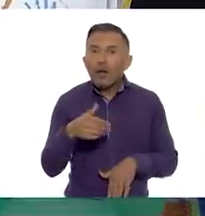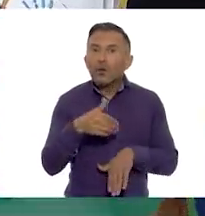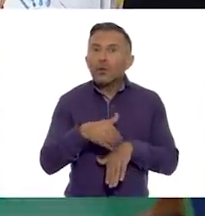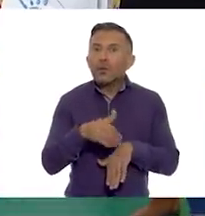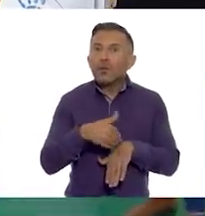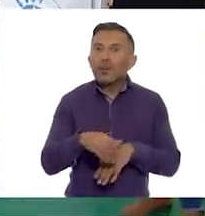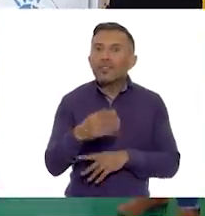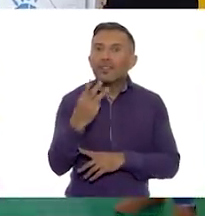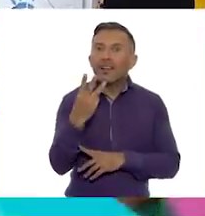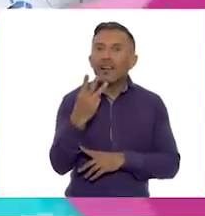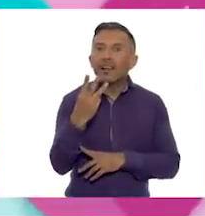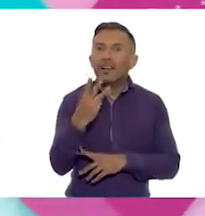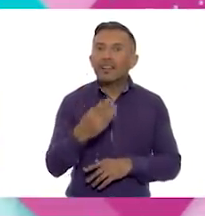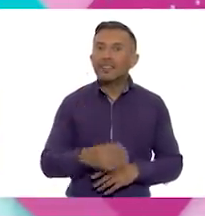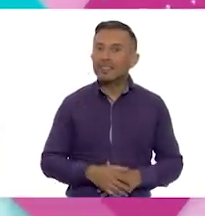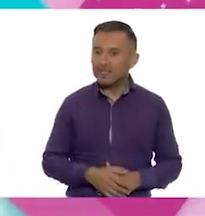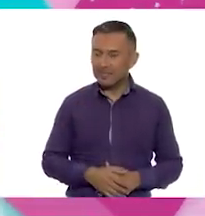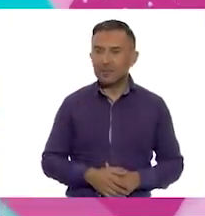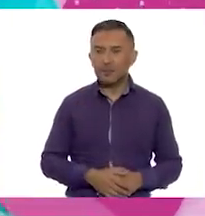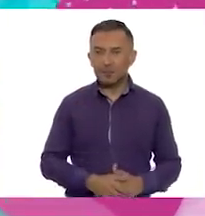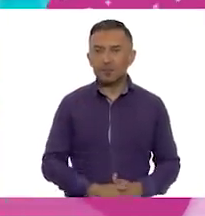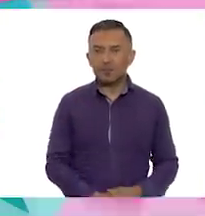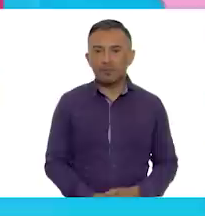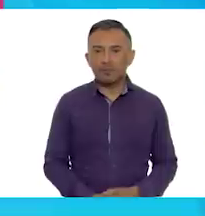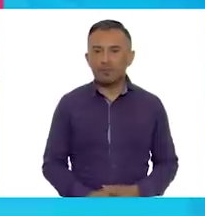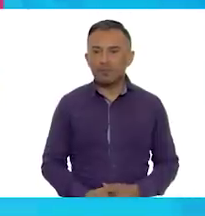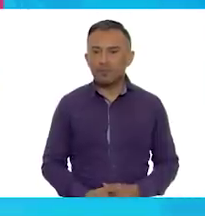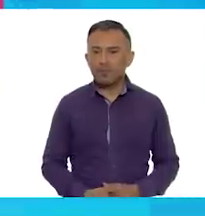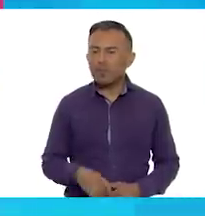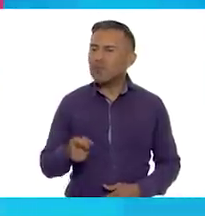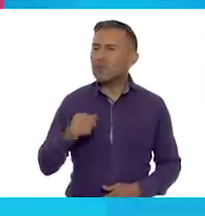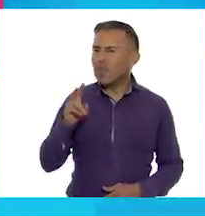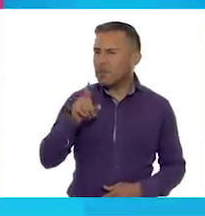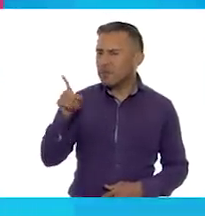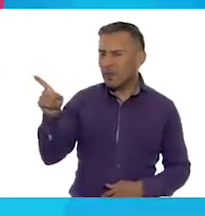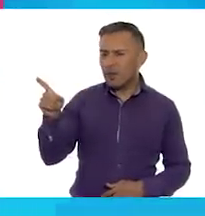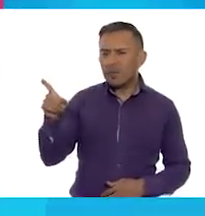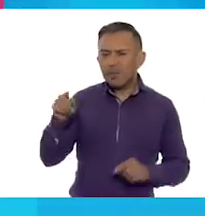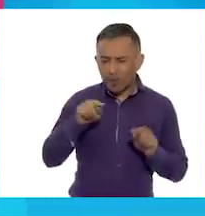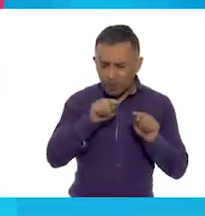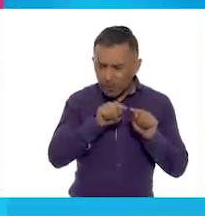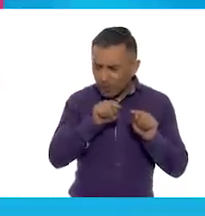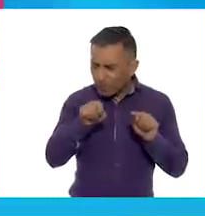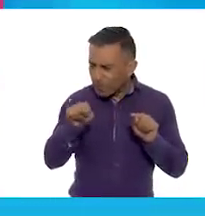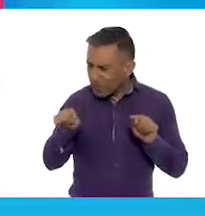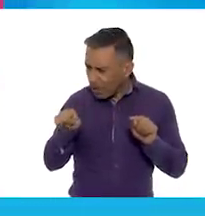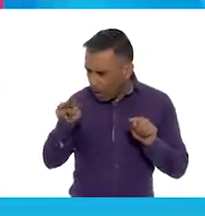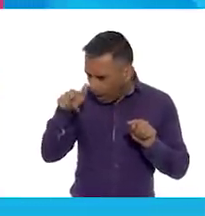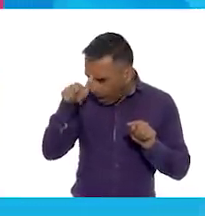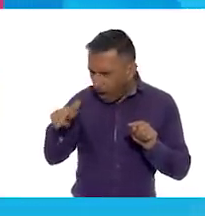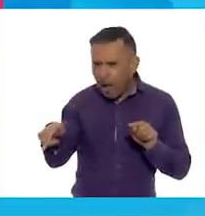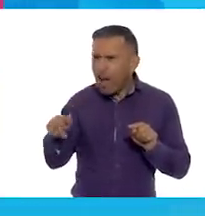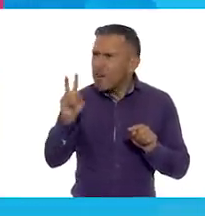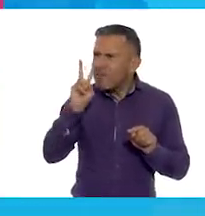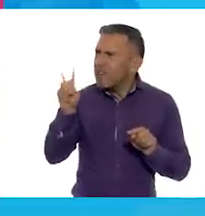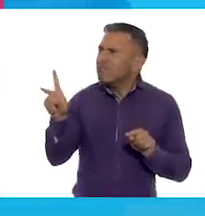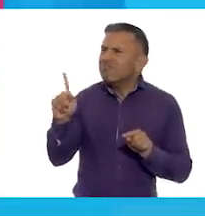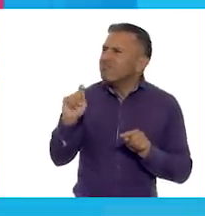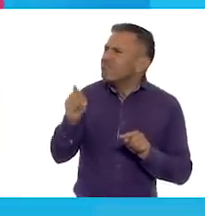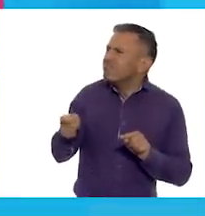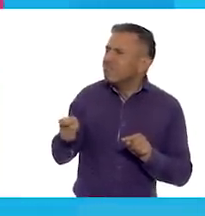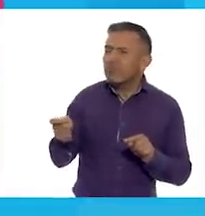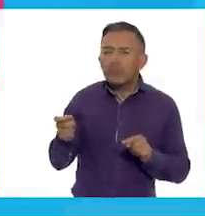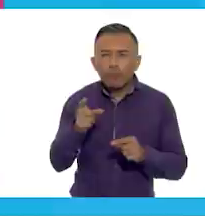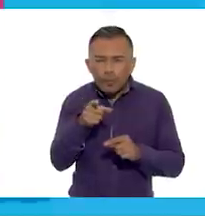¡Yay! ¡Oh! ¡A ver, vamos a ver! ¿Qué es lo que observamos en esa casilla, Gloria? ¡Mmm! Veo que es una